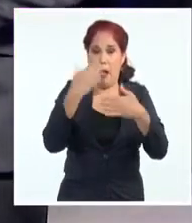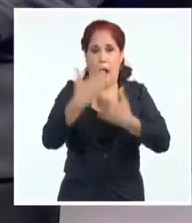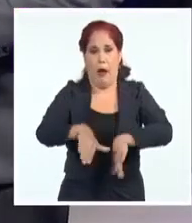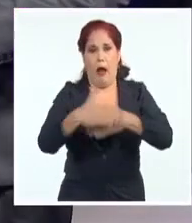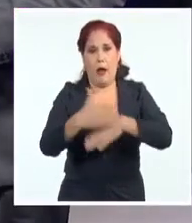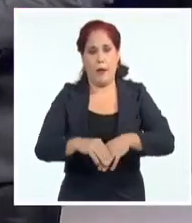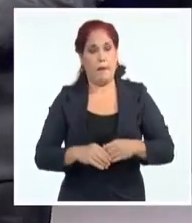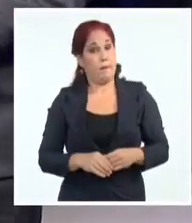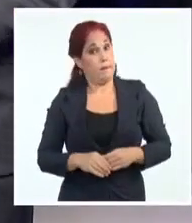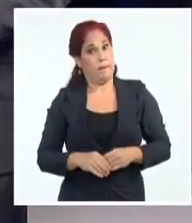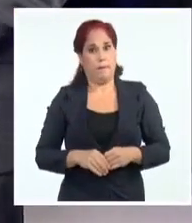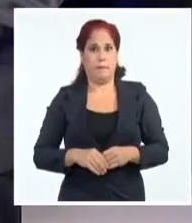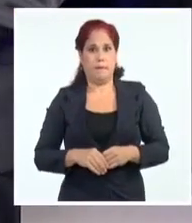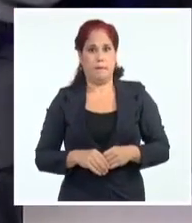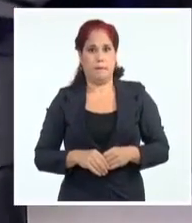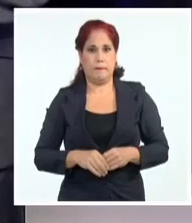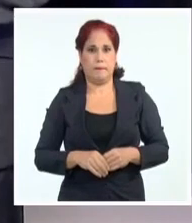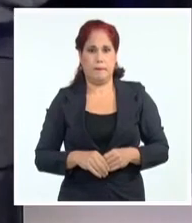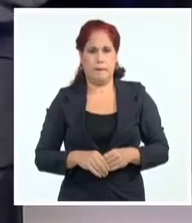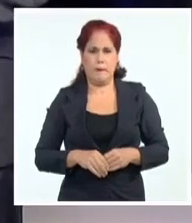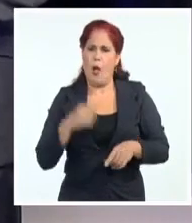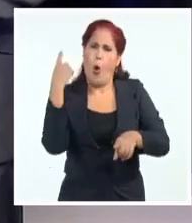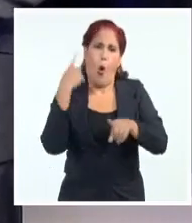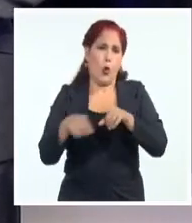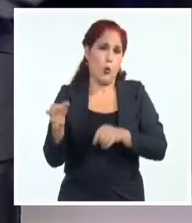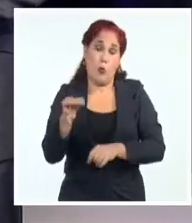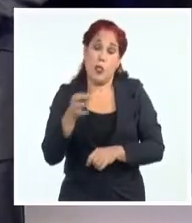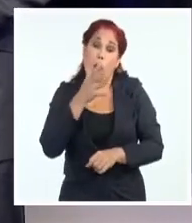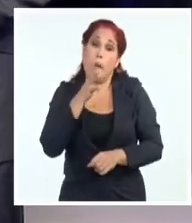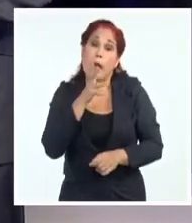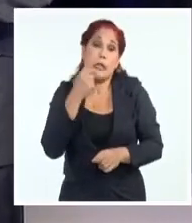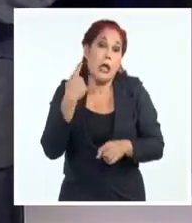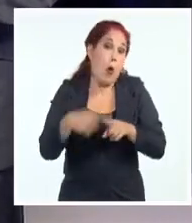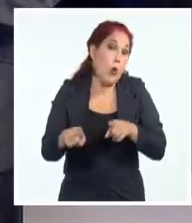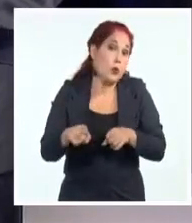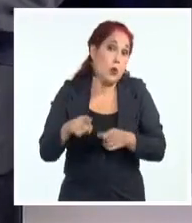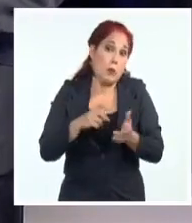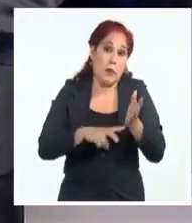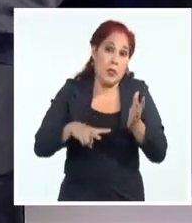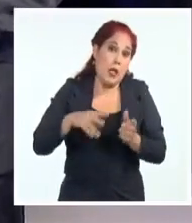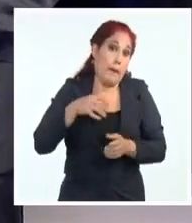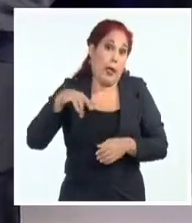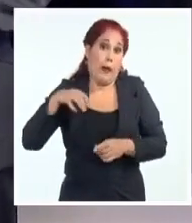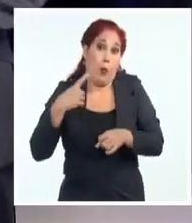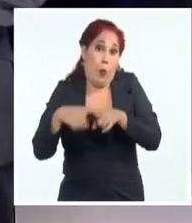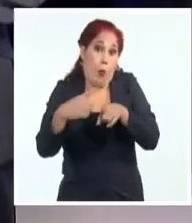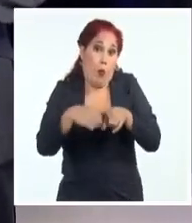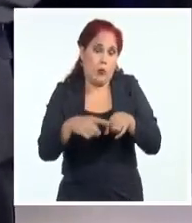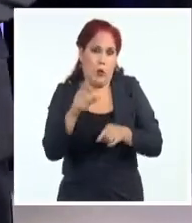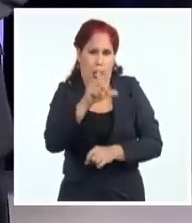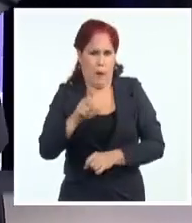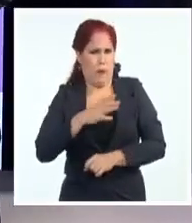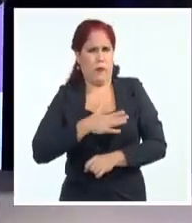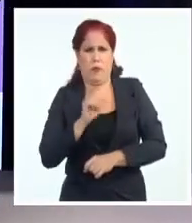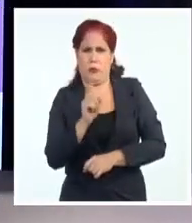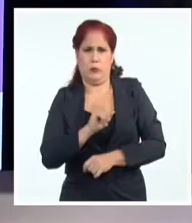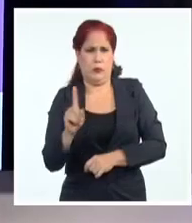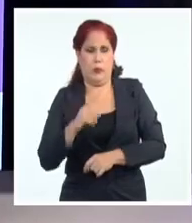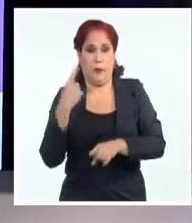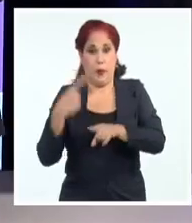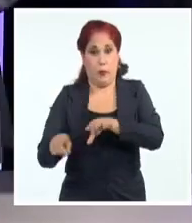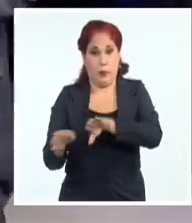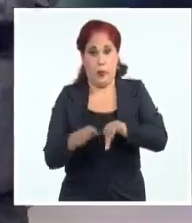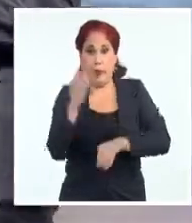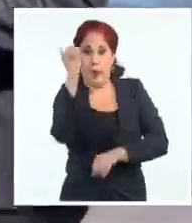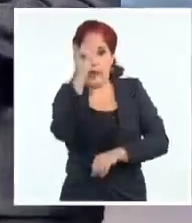Parece que ese señor se refería a otro municipio Minas, porque en Camagüey no fue. Las siguientes imágenes